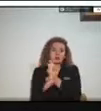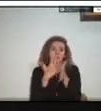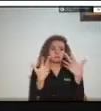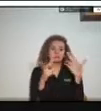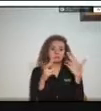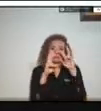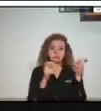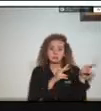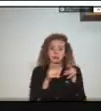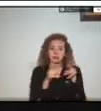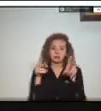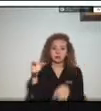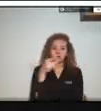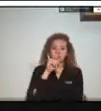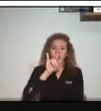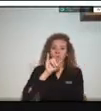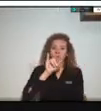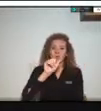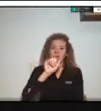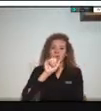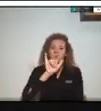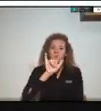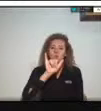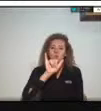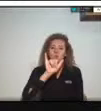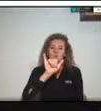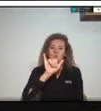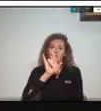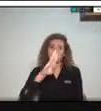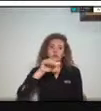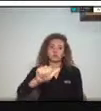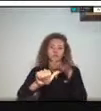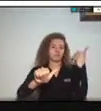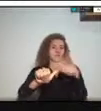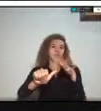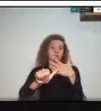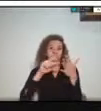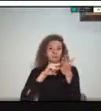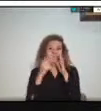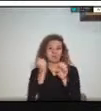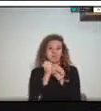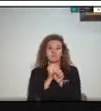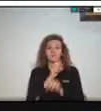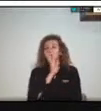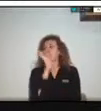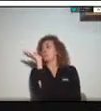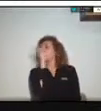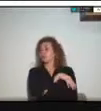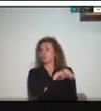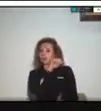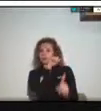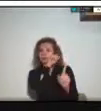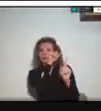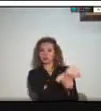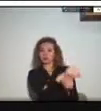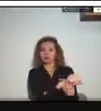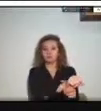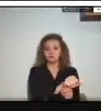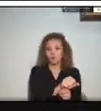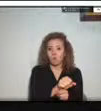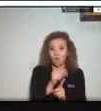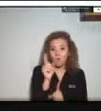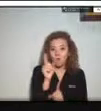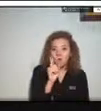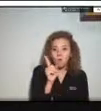evidentemente ni menospreciar el trabajo ni los ingenieros de los ambientalistas ni nada sino son personas que realmente